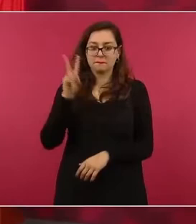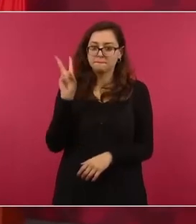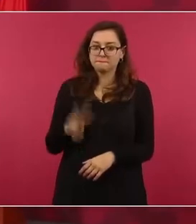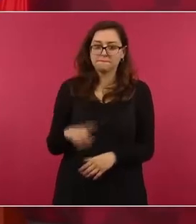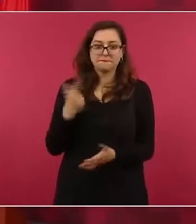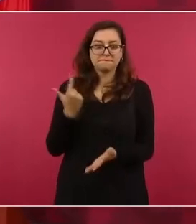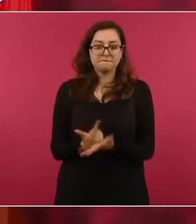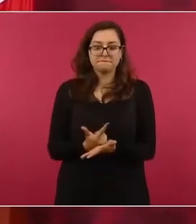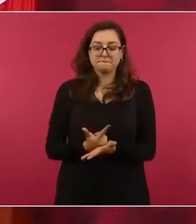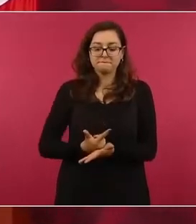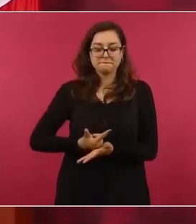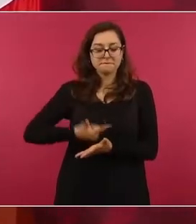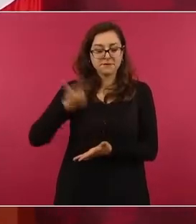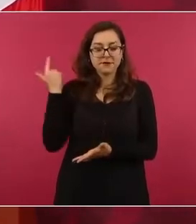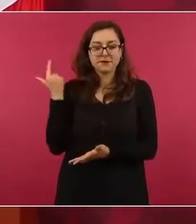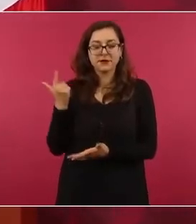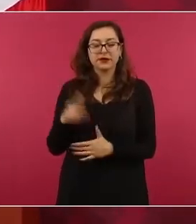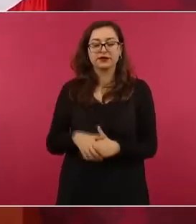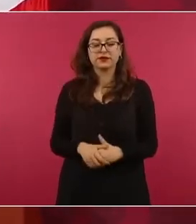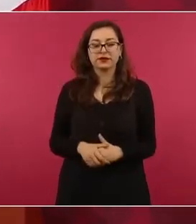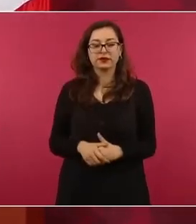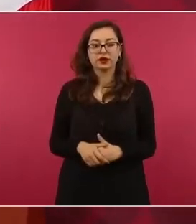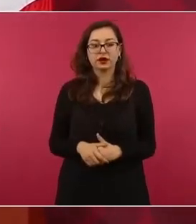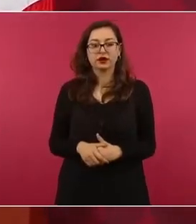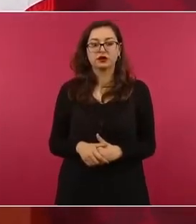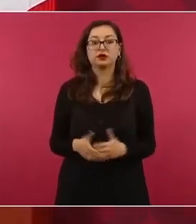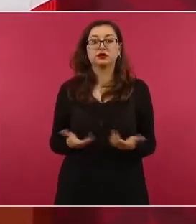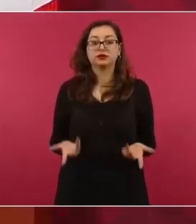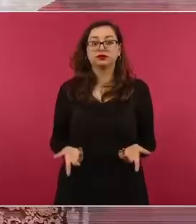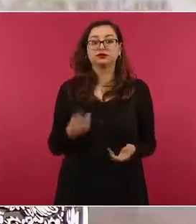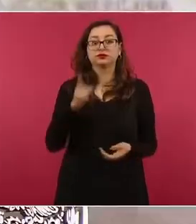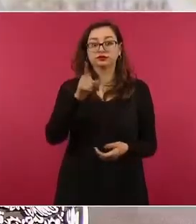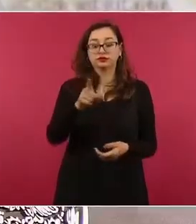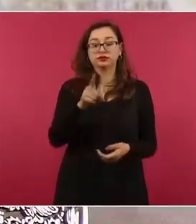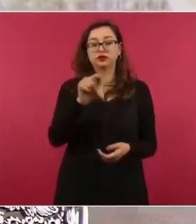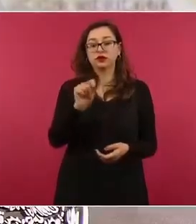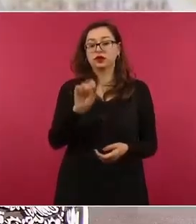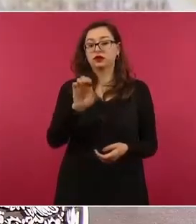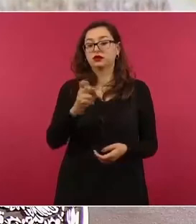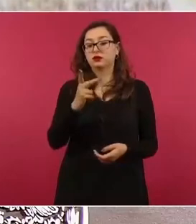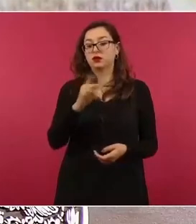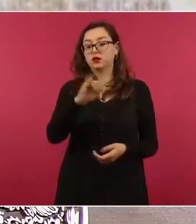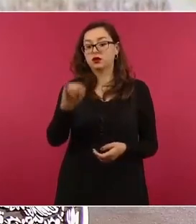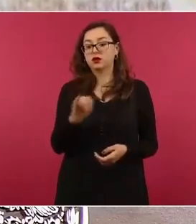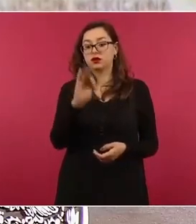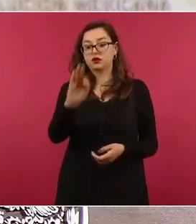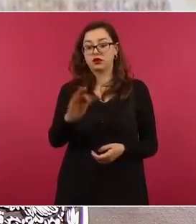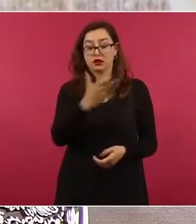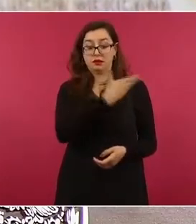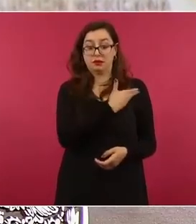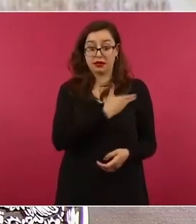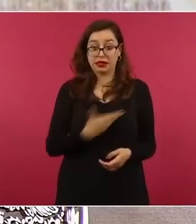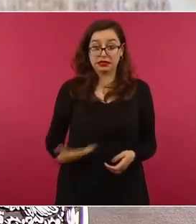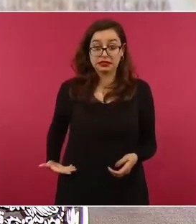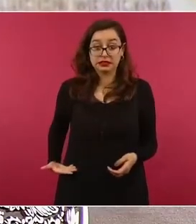presiones. Parece que el presidente del tribunal electoral,